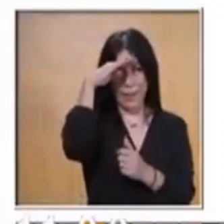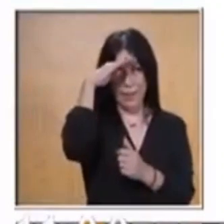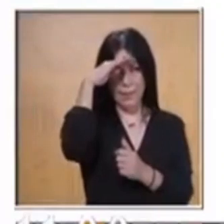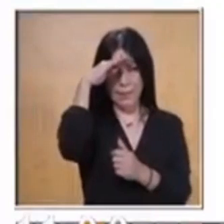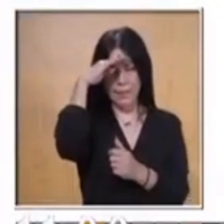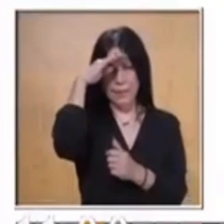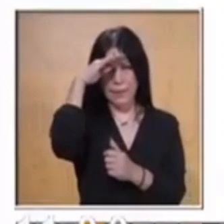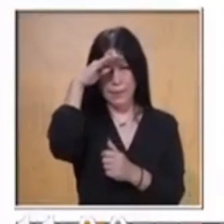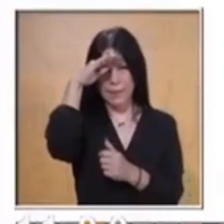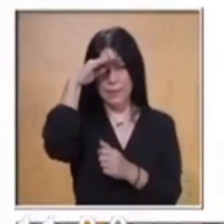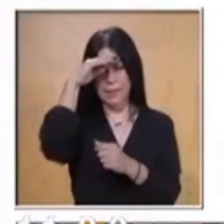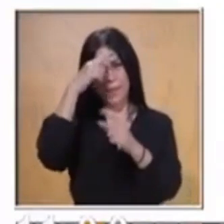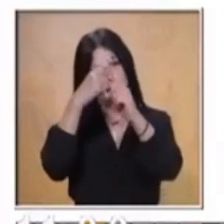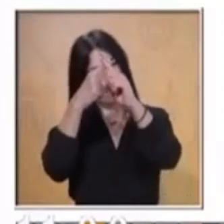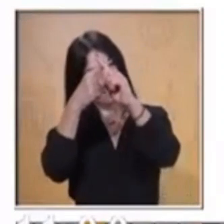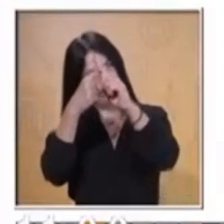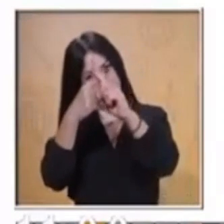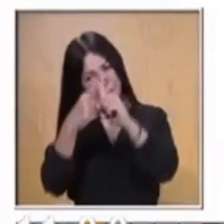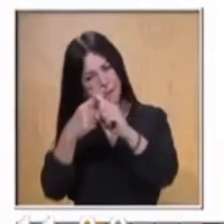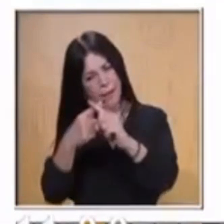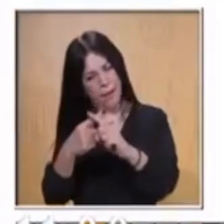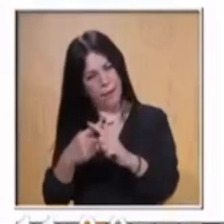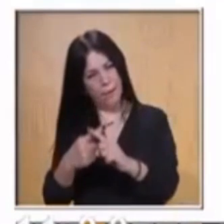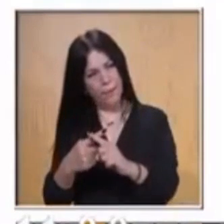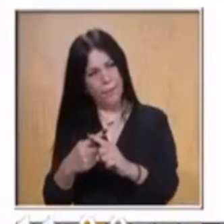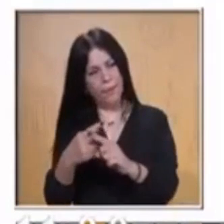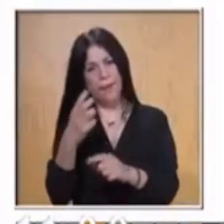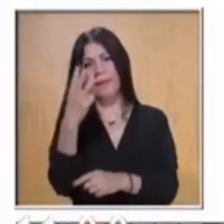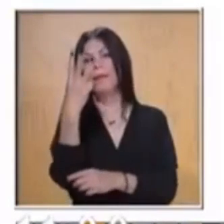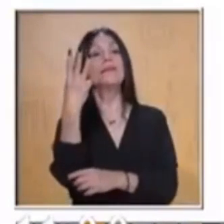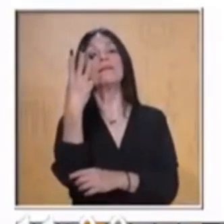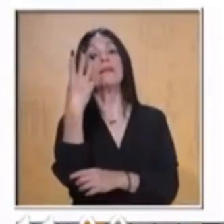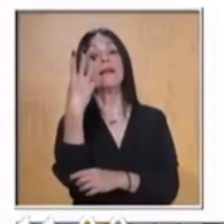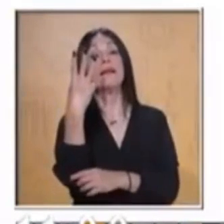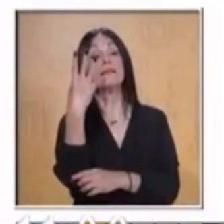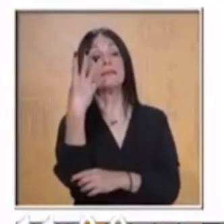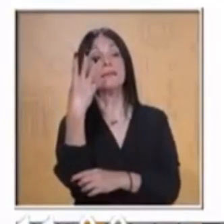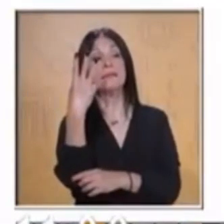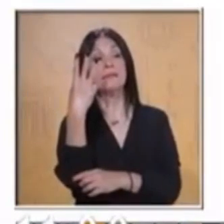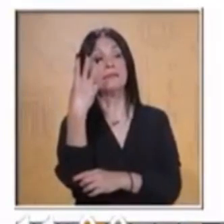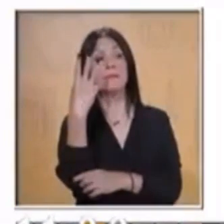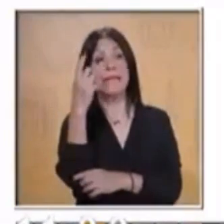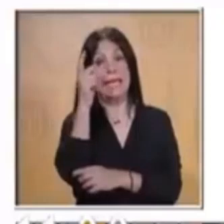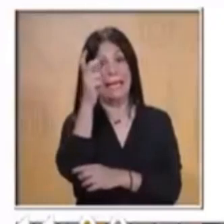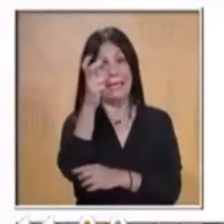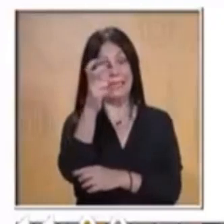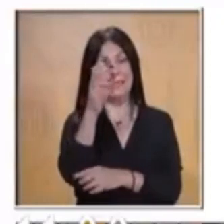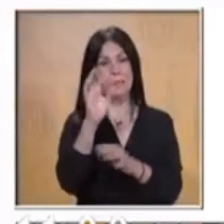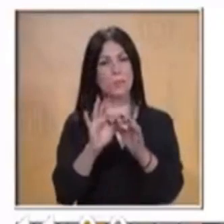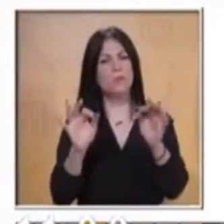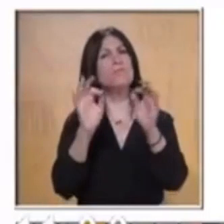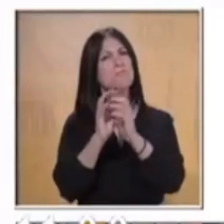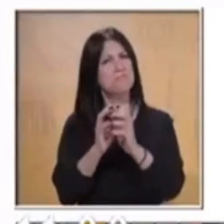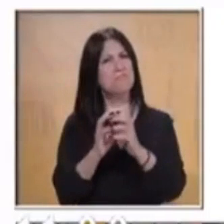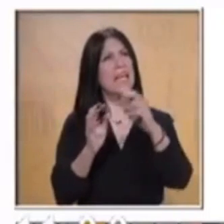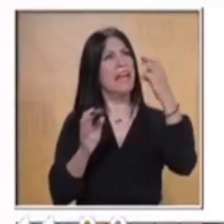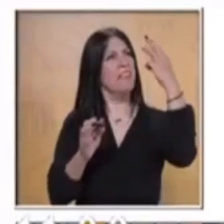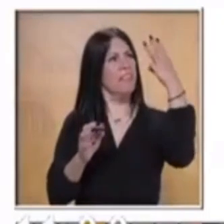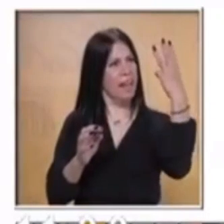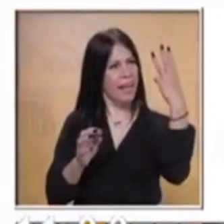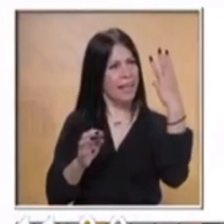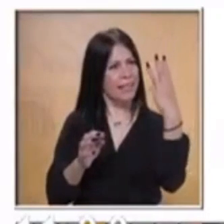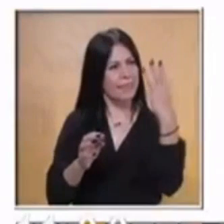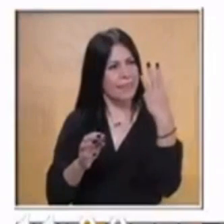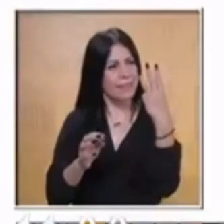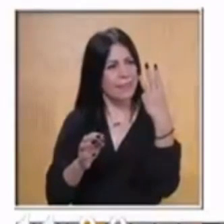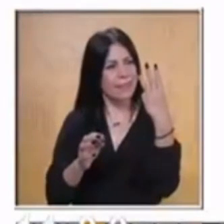Atención, la tabla del 3 es muy importante que se la aprendan o que la estén repasando en casita. ¿Qué número multiplicado por 3 te da